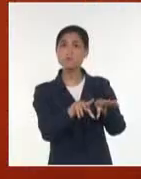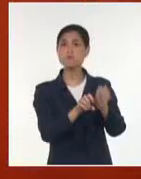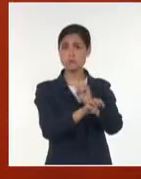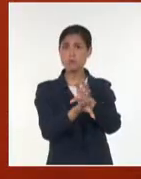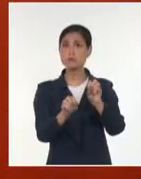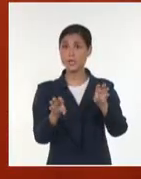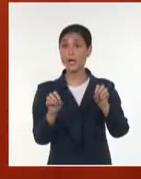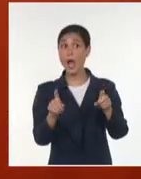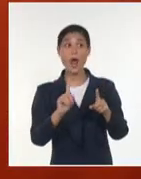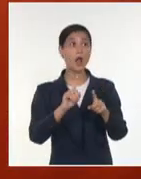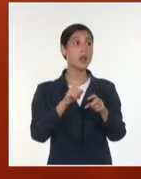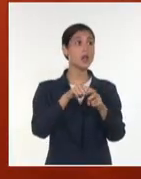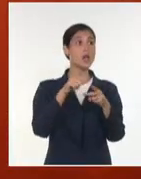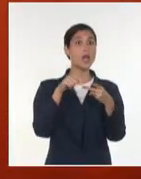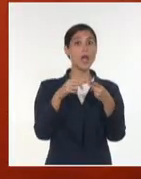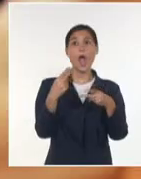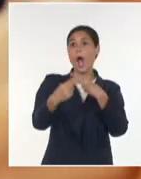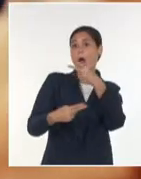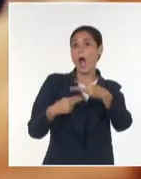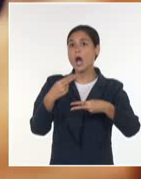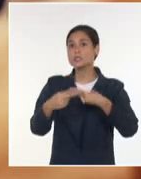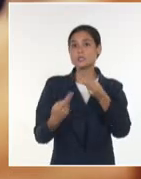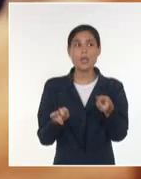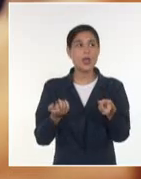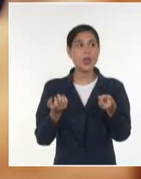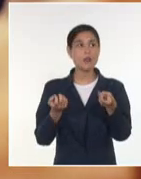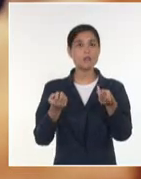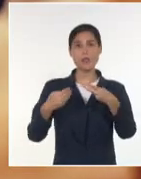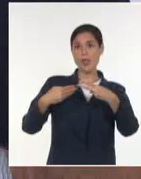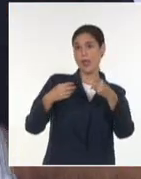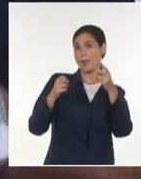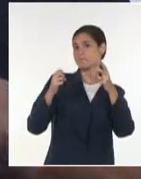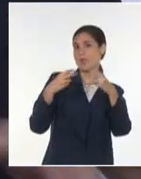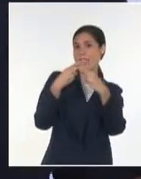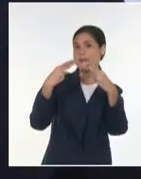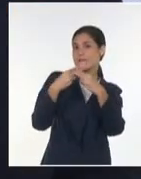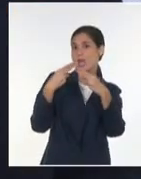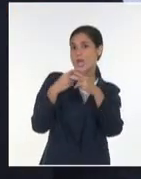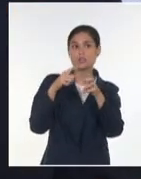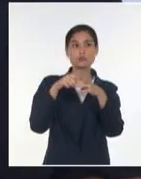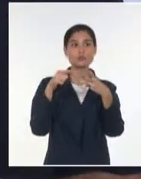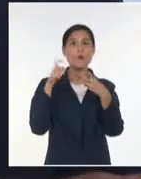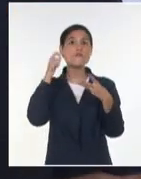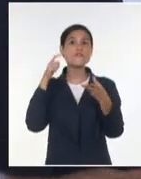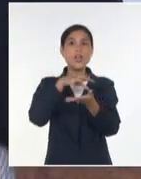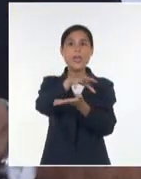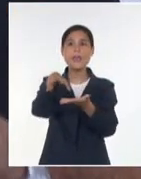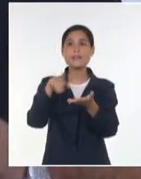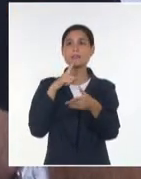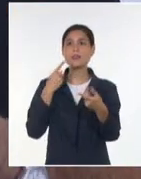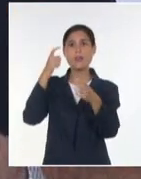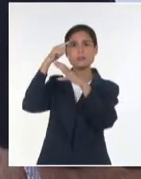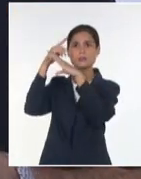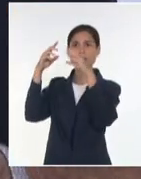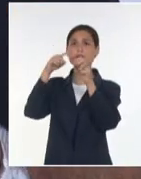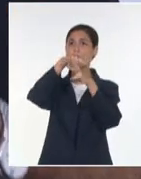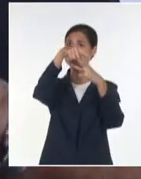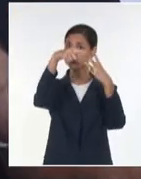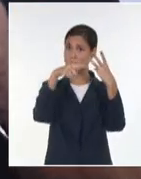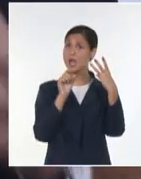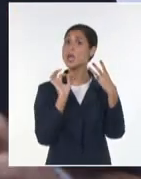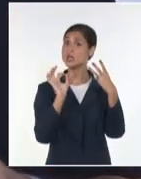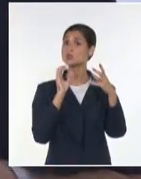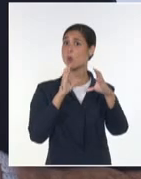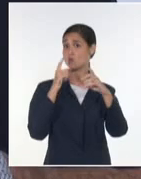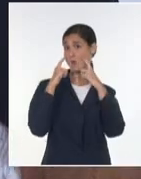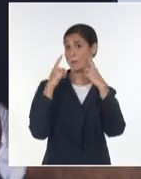la realización de congresos, eventos científicos, ferias de ciencia, pero también la comunicación a través de